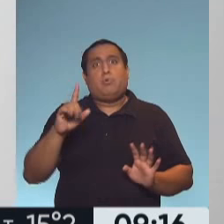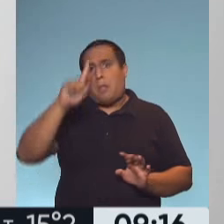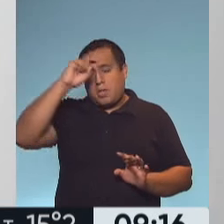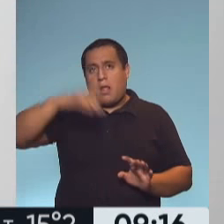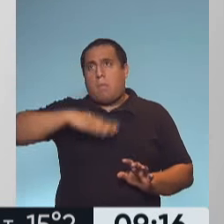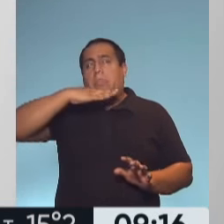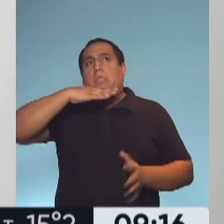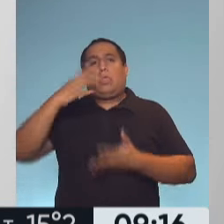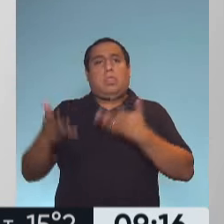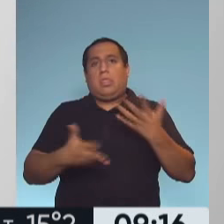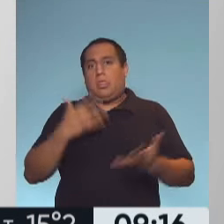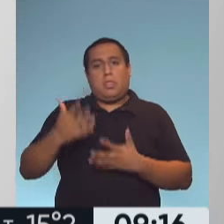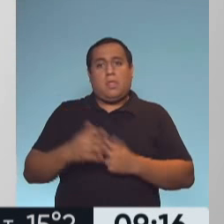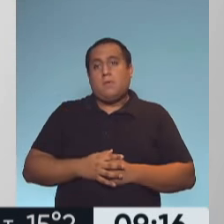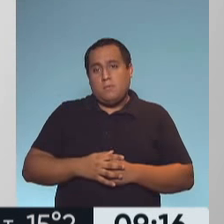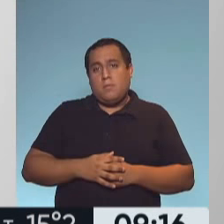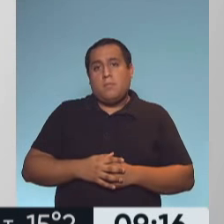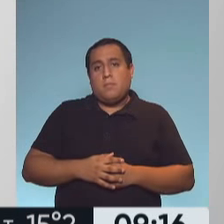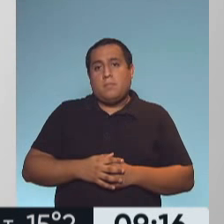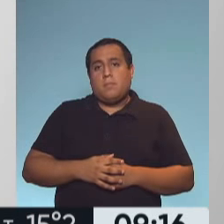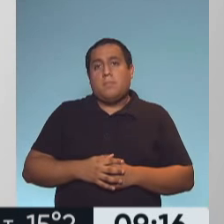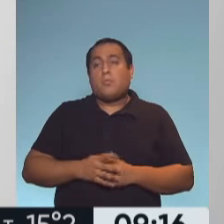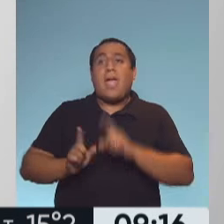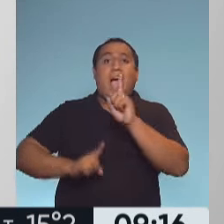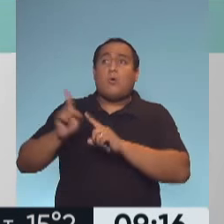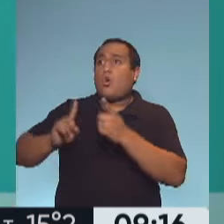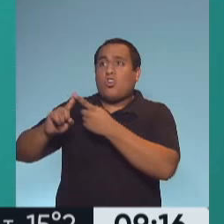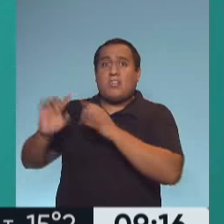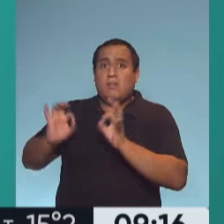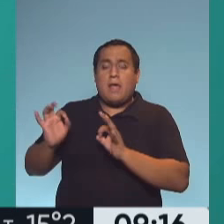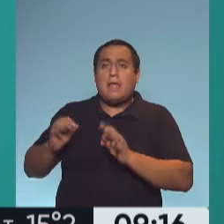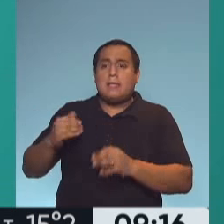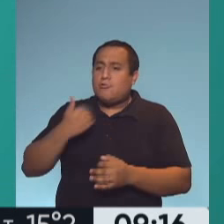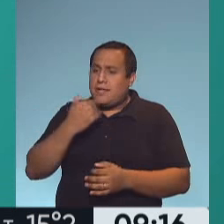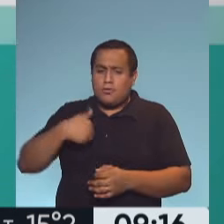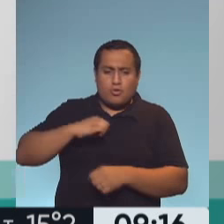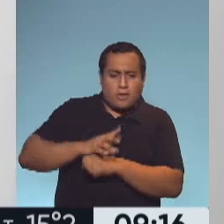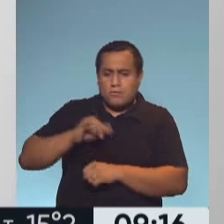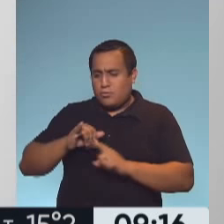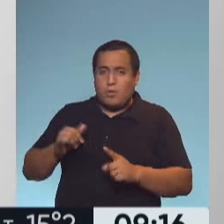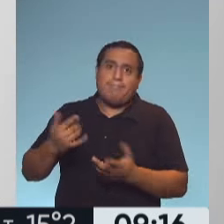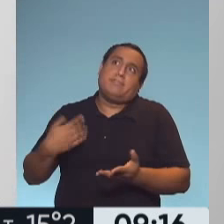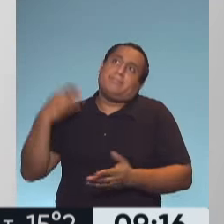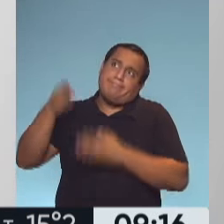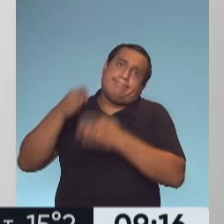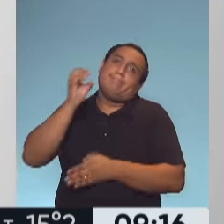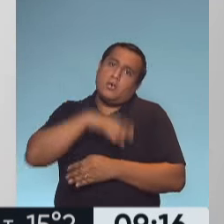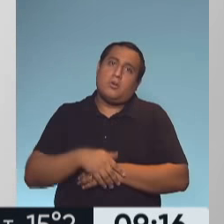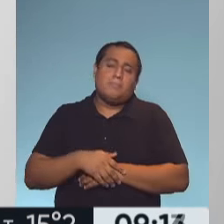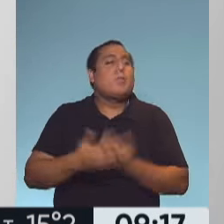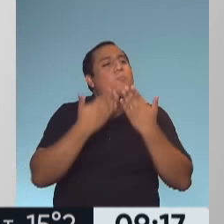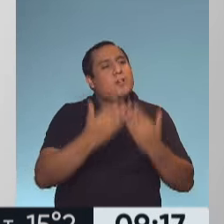desbordados con pacientes que realmente no tienen contacto y no sabemos si tienen o no coronavirus. Claro, y que necesitan ser atendidos. Omar, muchas gracias.